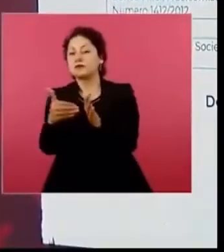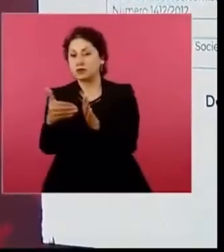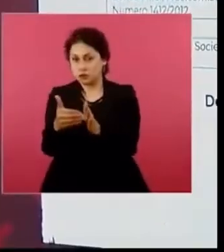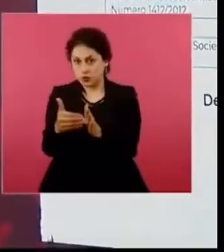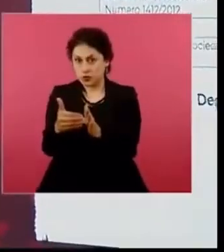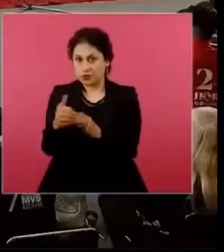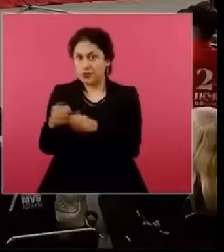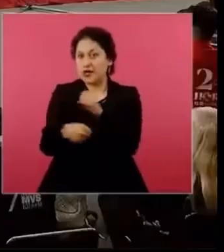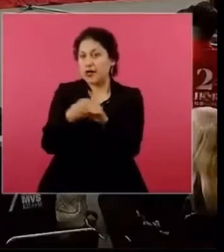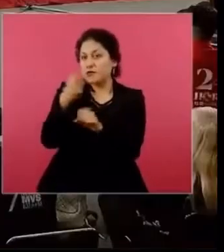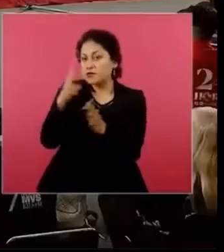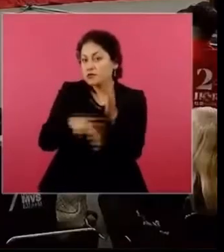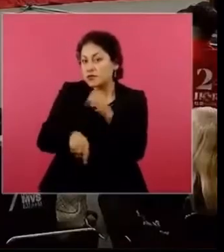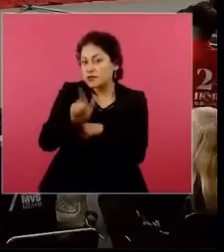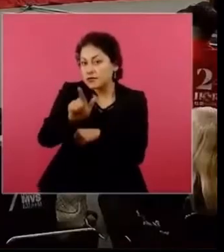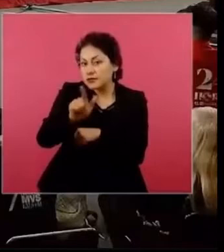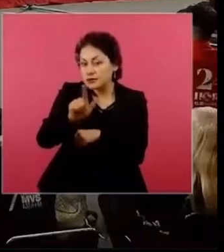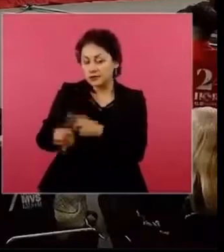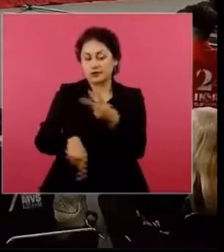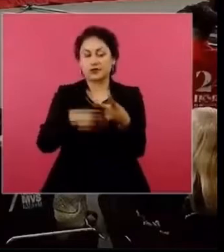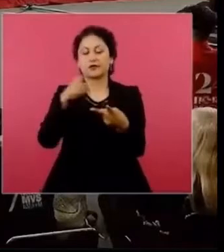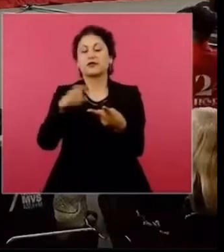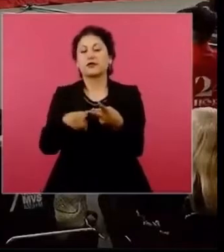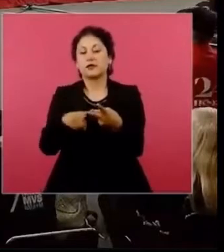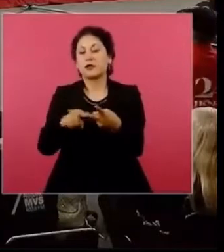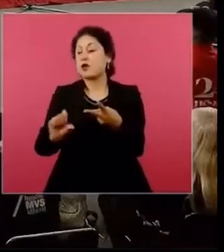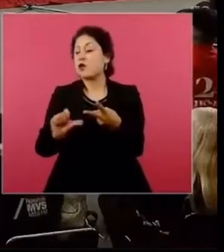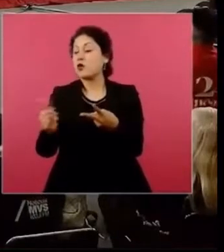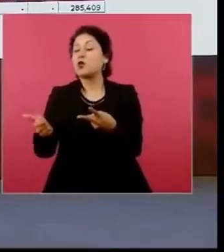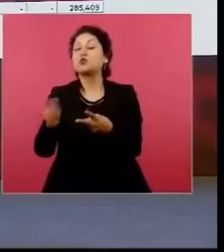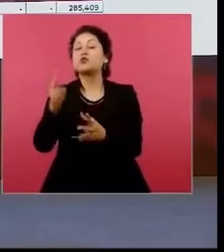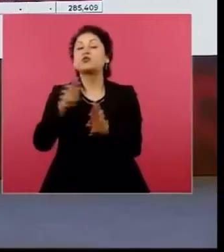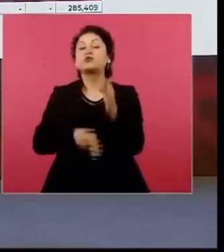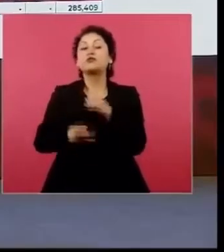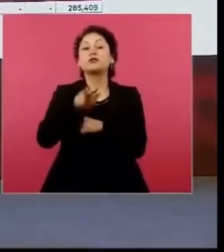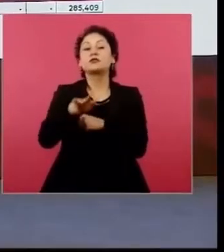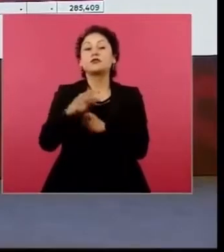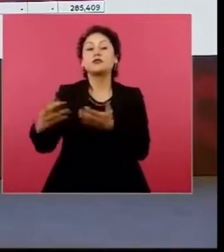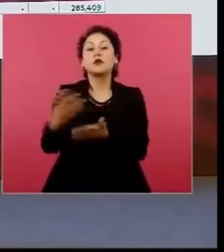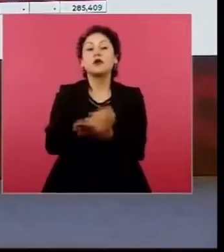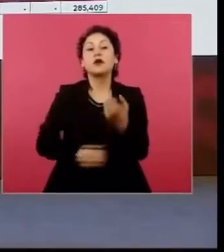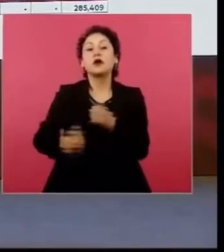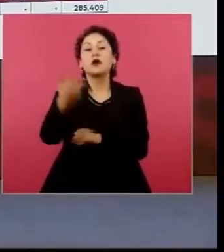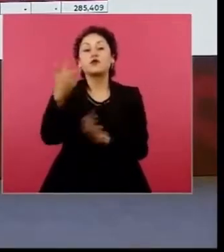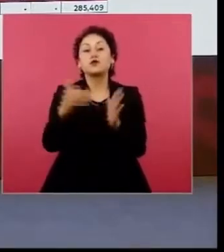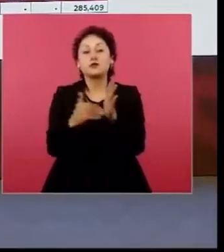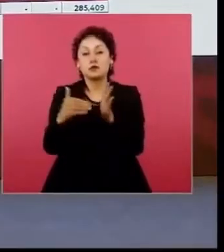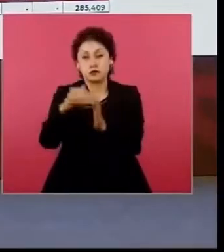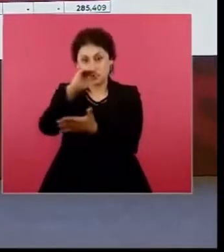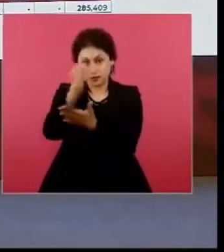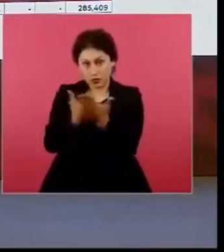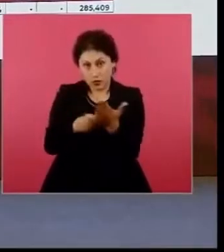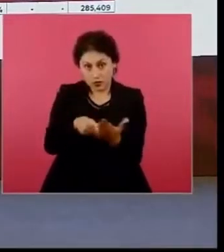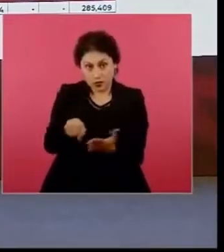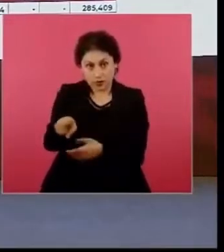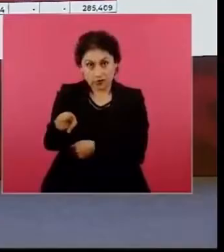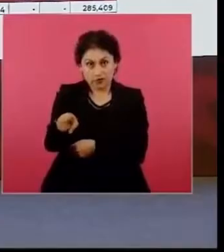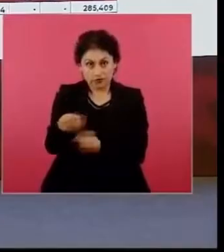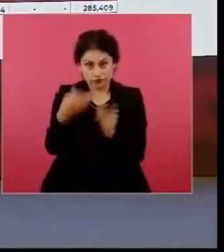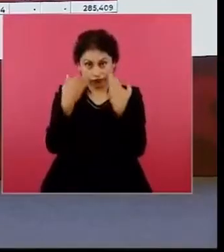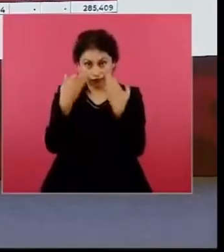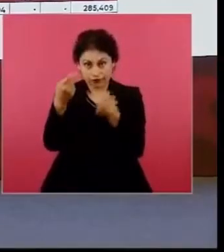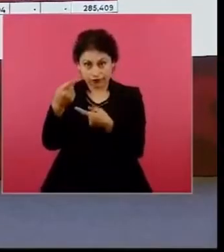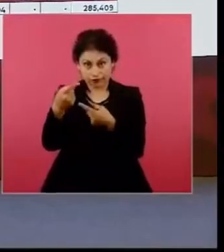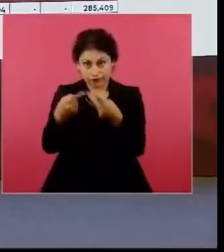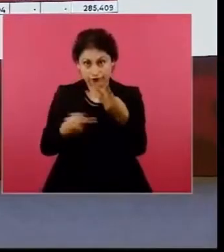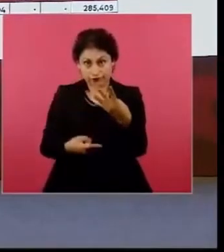Respecto a la información que se dio a conocer hace unos días en cuanto a los contratos que recibió las empresas de Xochitl Galvez, el presidente Andrés Manuel López Obrador